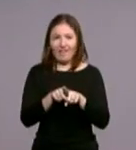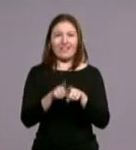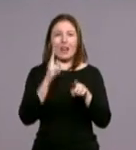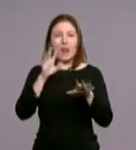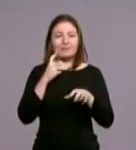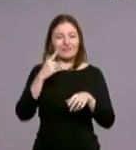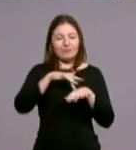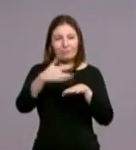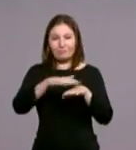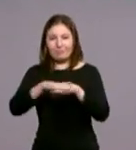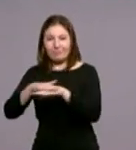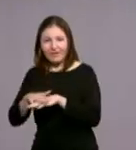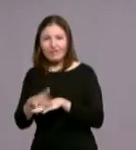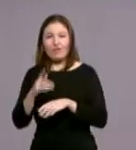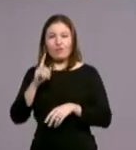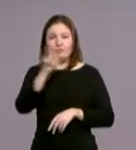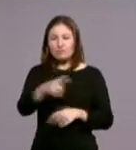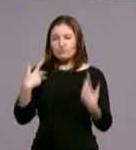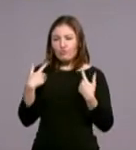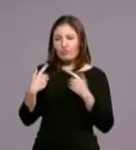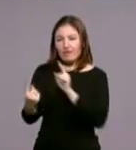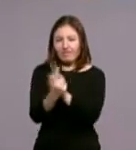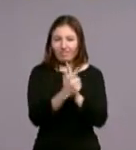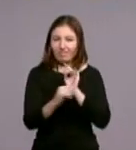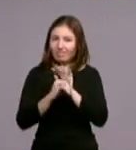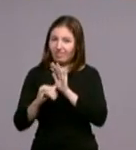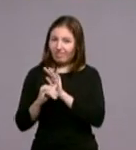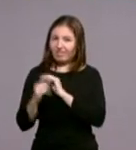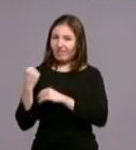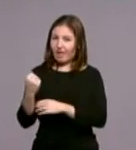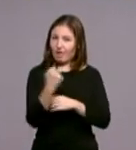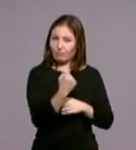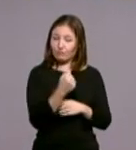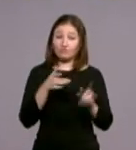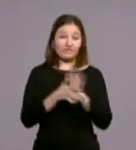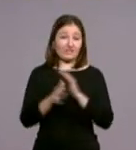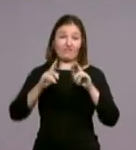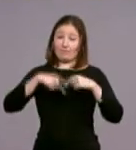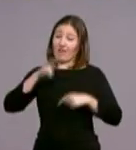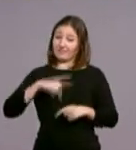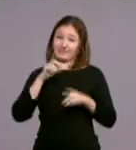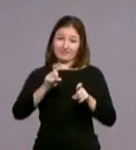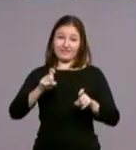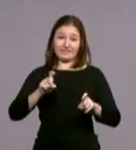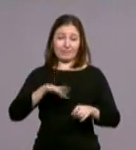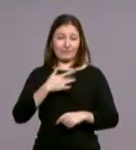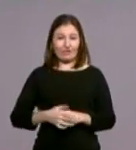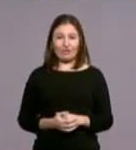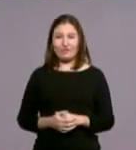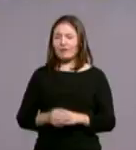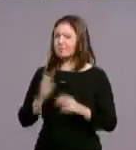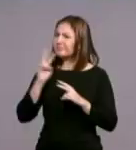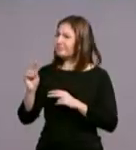y acercarnos a los sufrimientos de los demás. Sin duda que la familia es la escuela de la misericordia. ¿Cuánto tiene que ver la misericordia